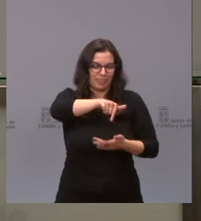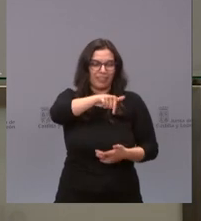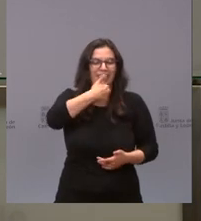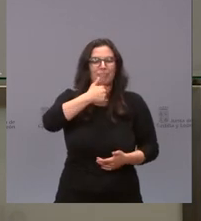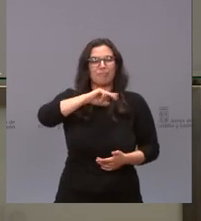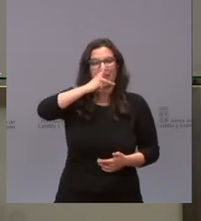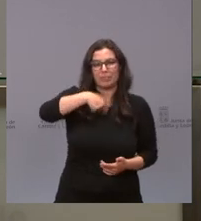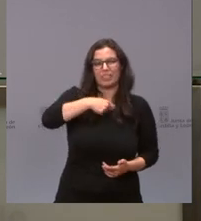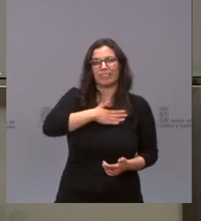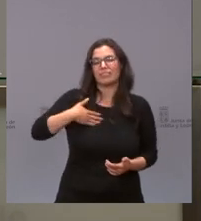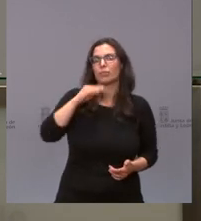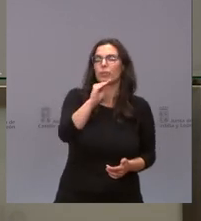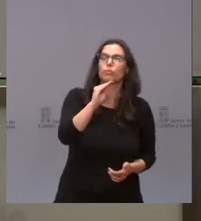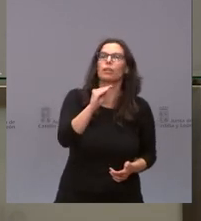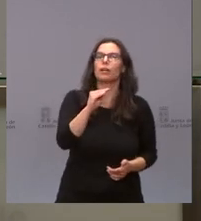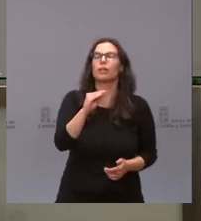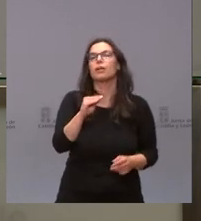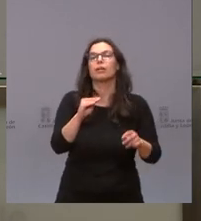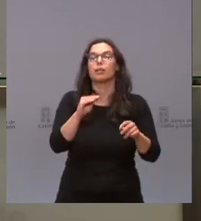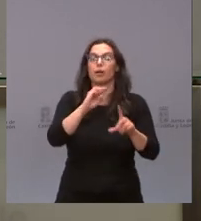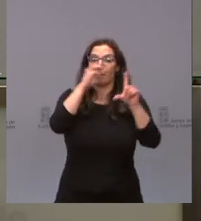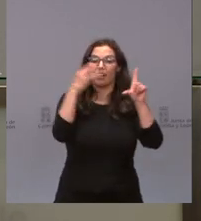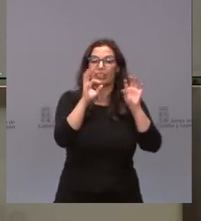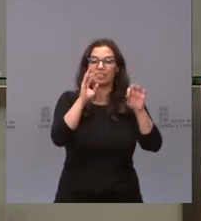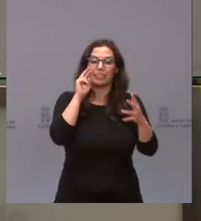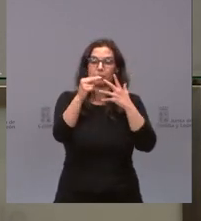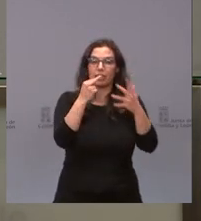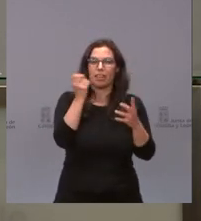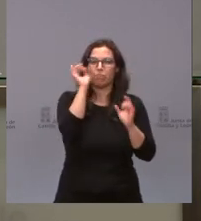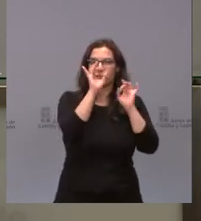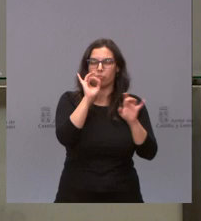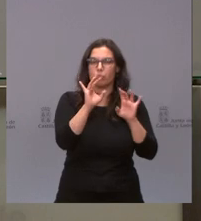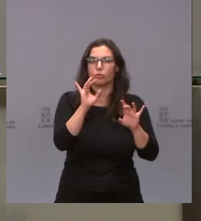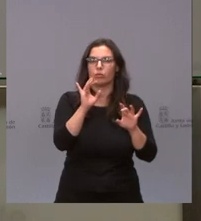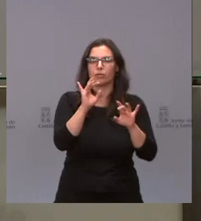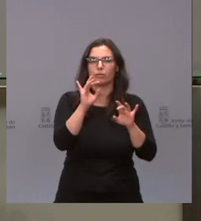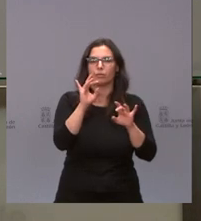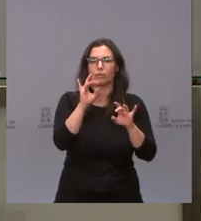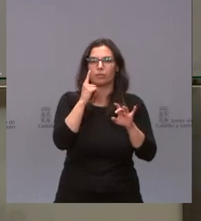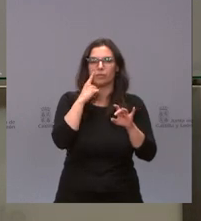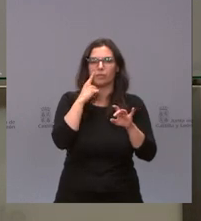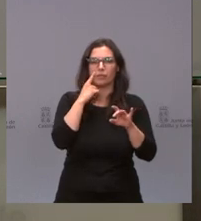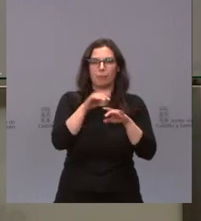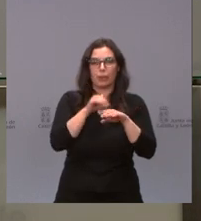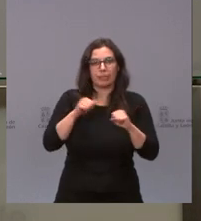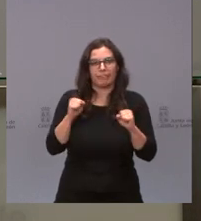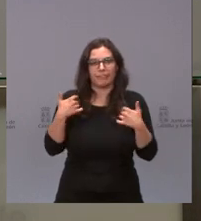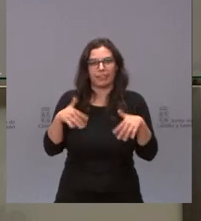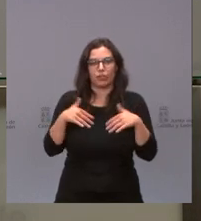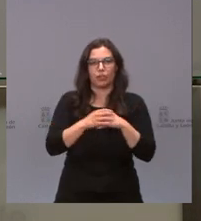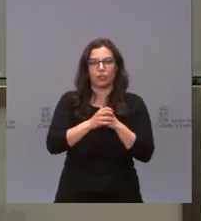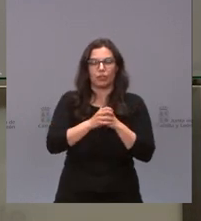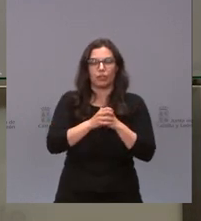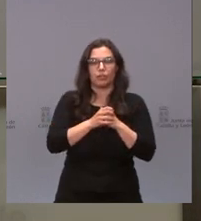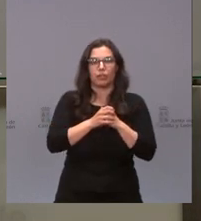preguntarle porque he visto en el portal de transparencia que han subido los datos, perdón, es que hace un frío aquí, los datos